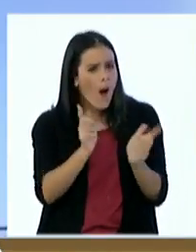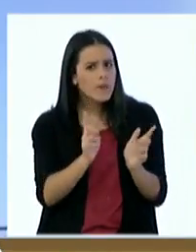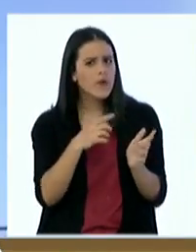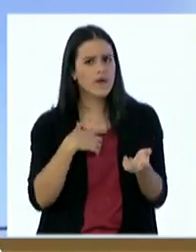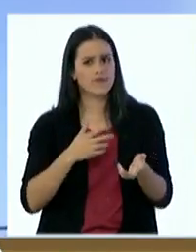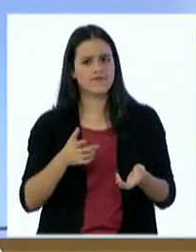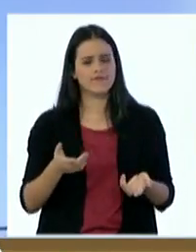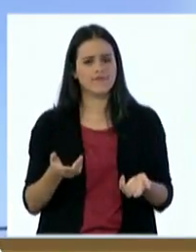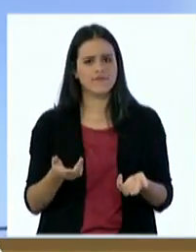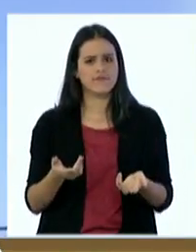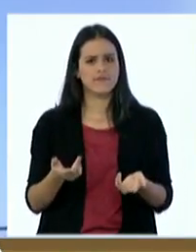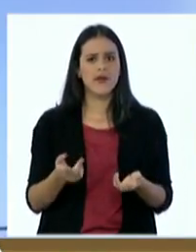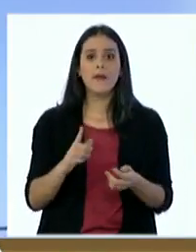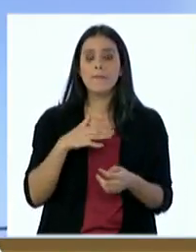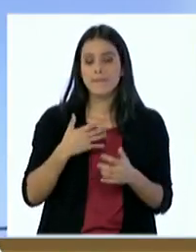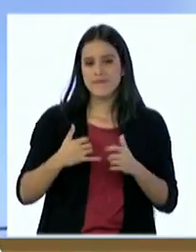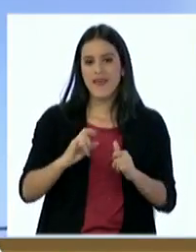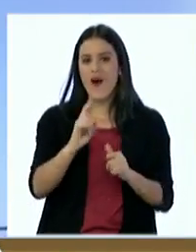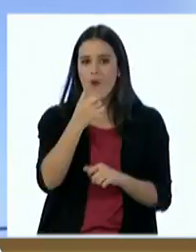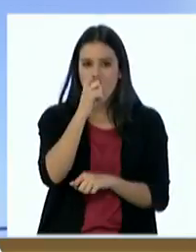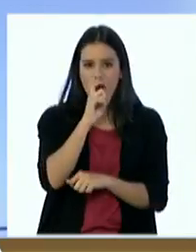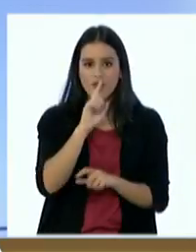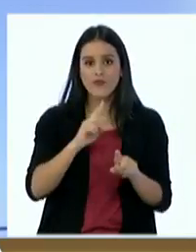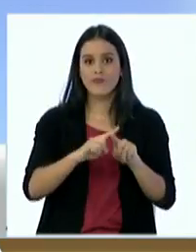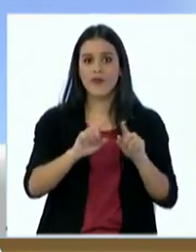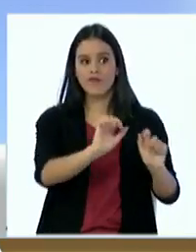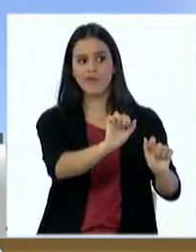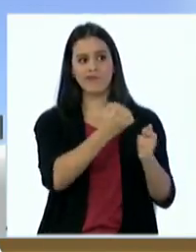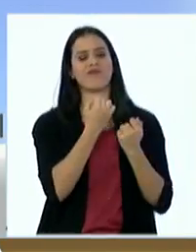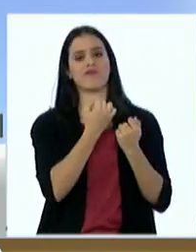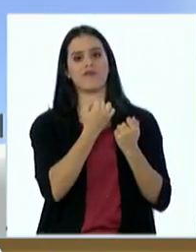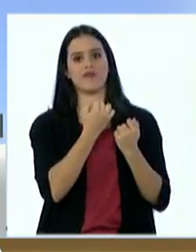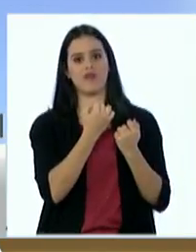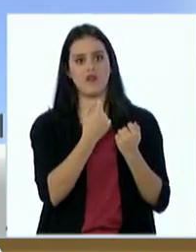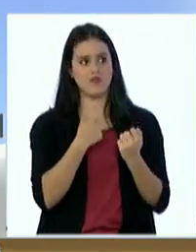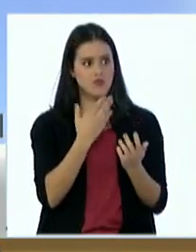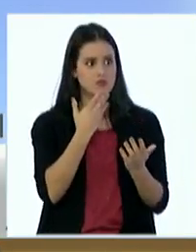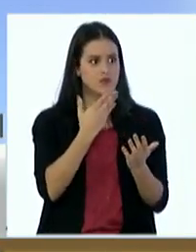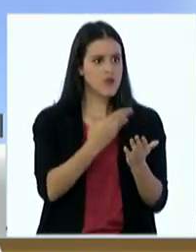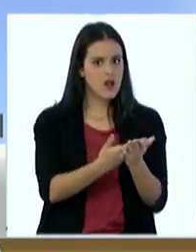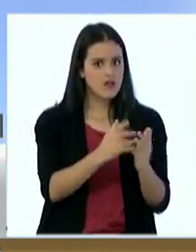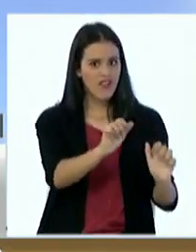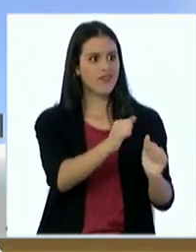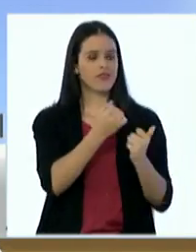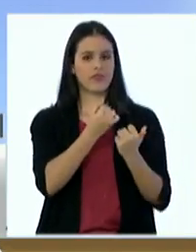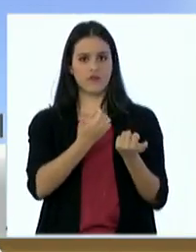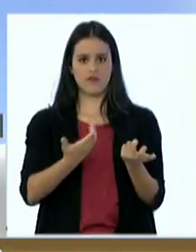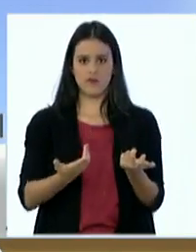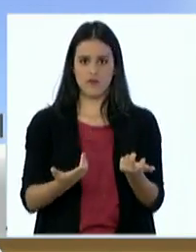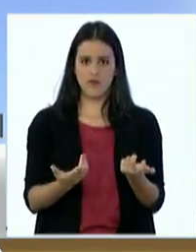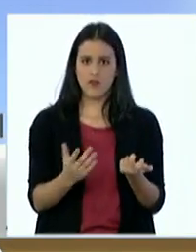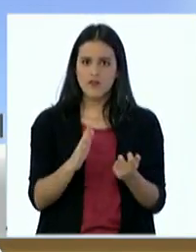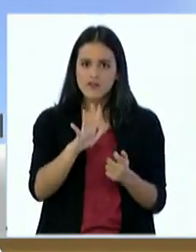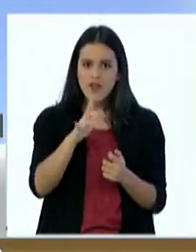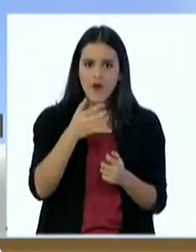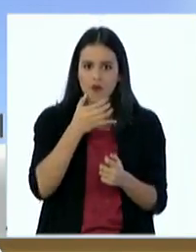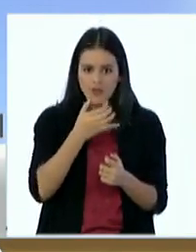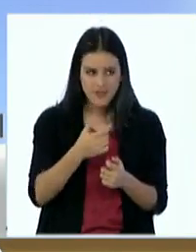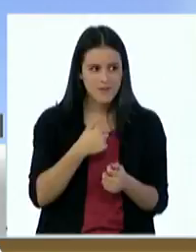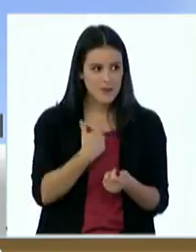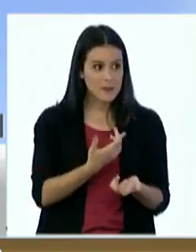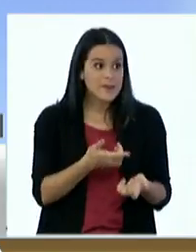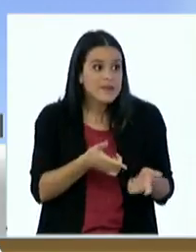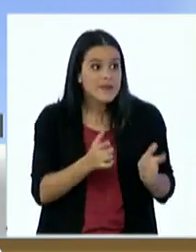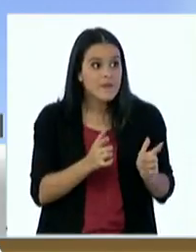acabo de cumplir un año y en mi trabajo me negaron la solicitud que efectuó el 5-12-2017 me dicen que no